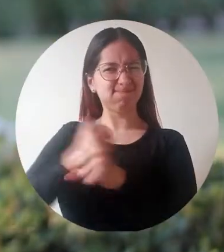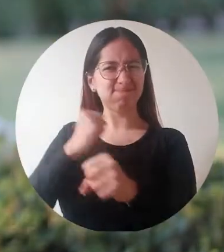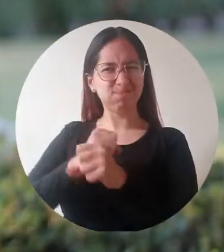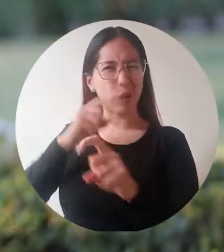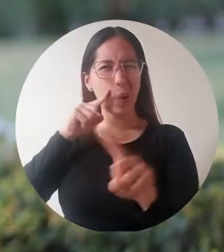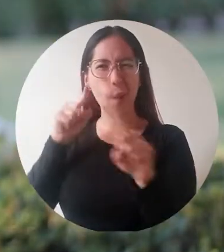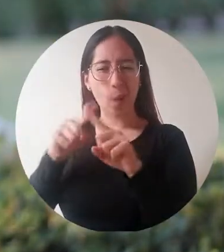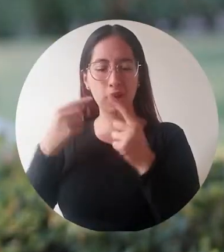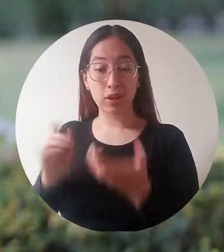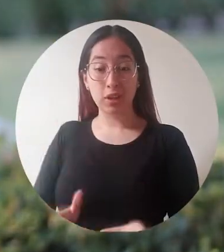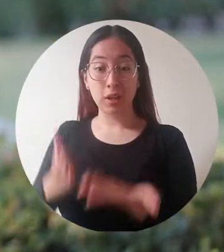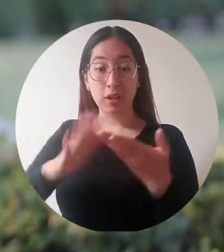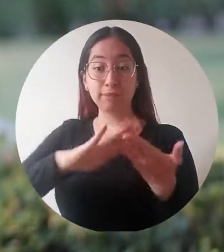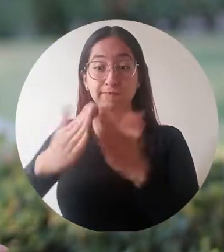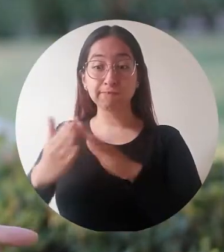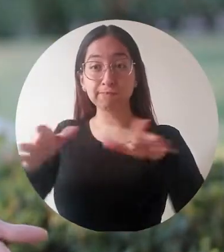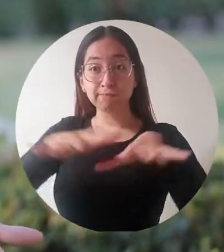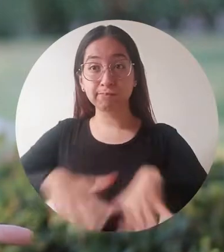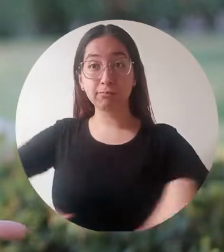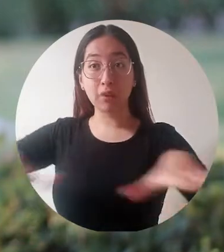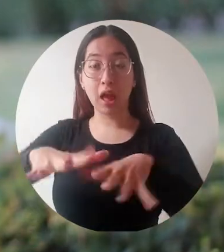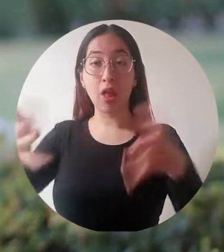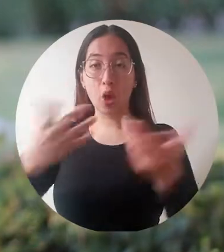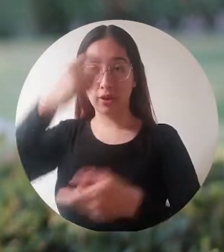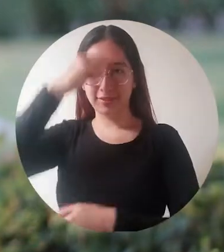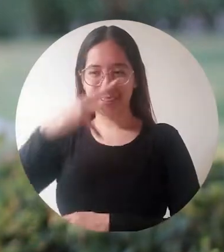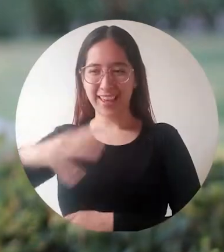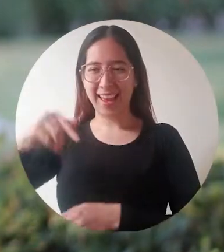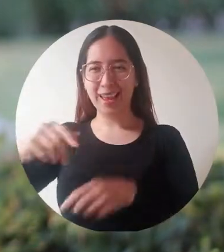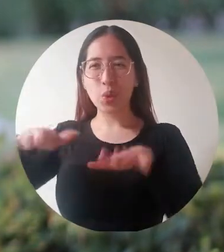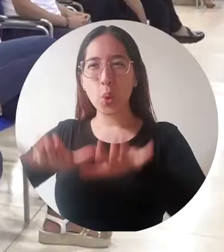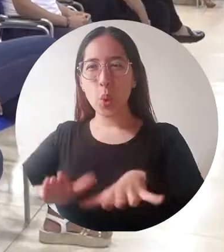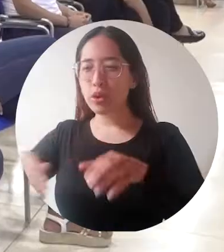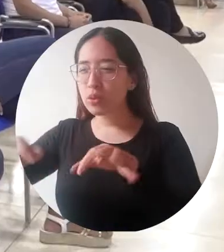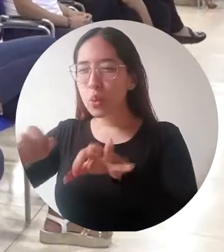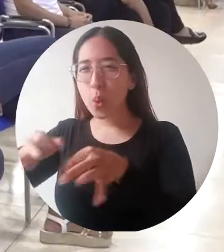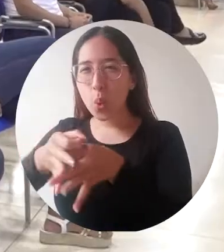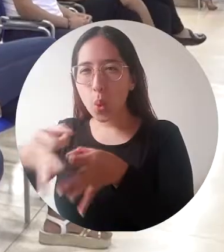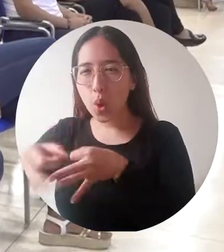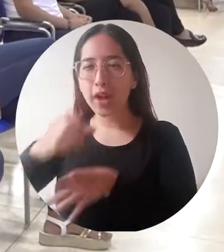favorecer a las comunidades del sector de pozos colorados en Santa Marta.